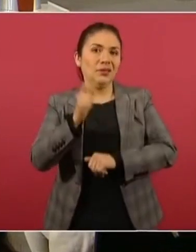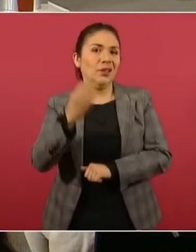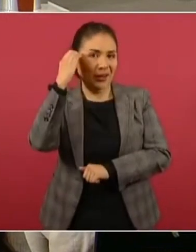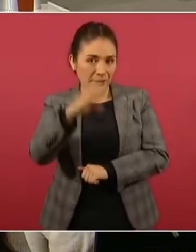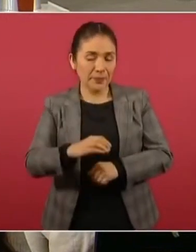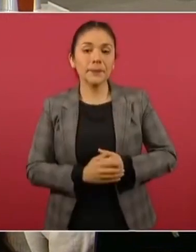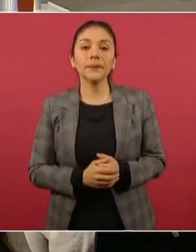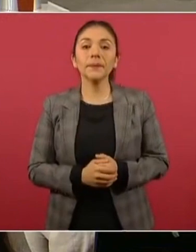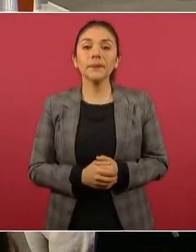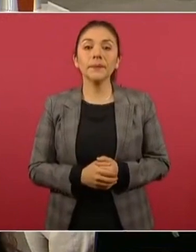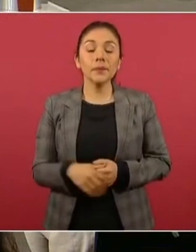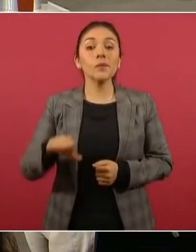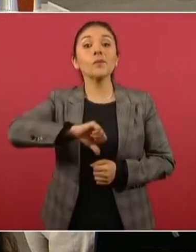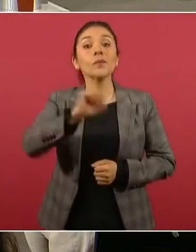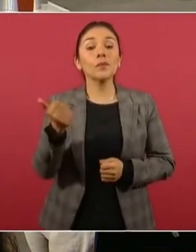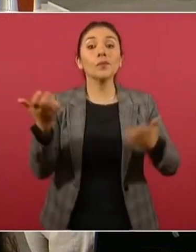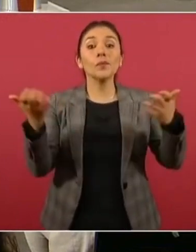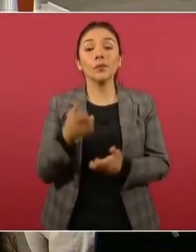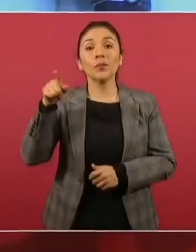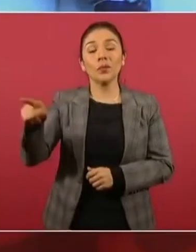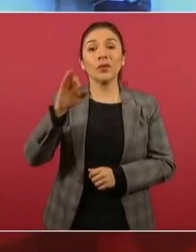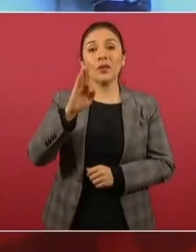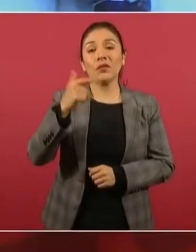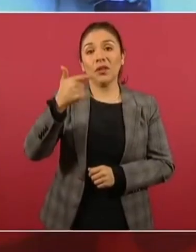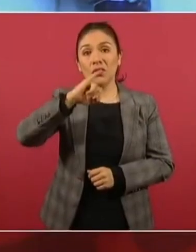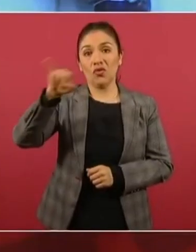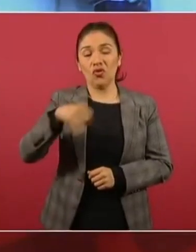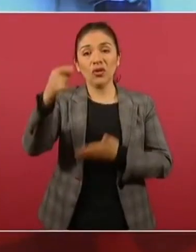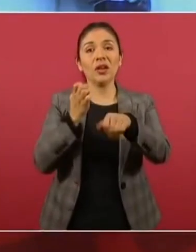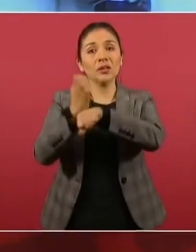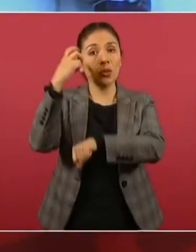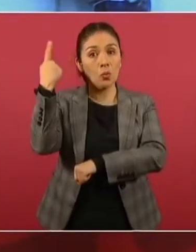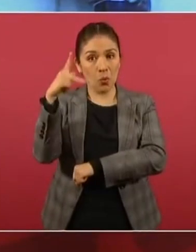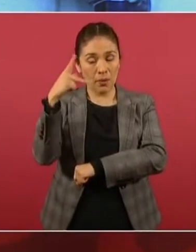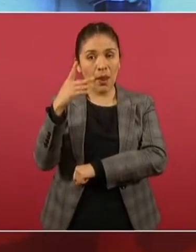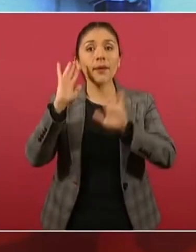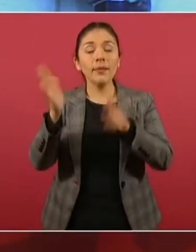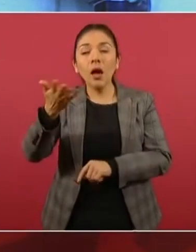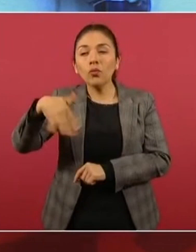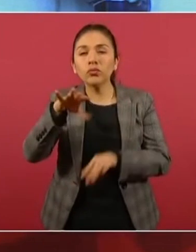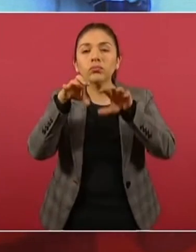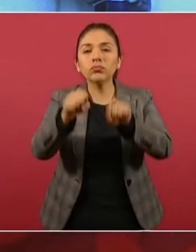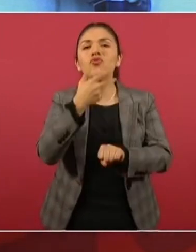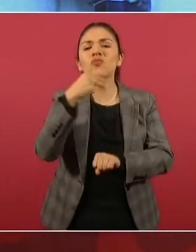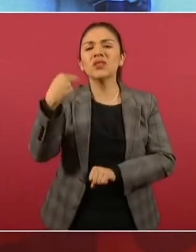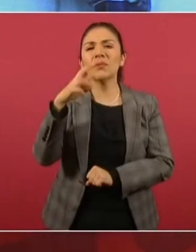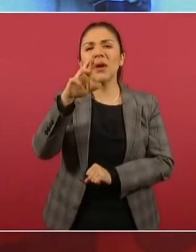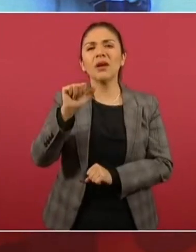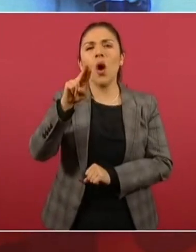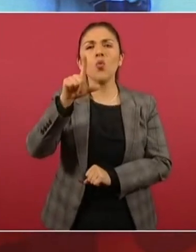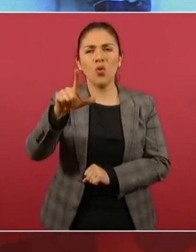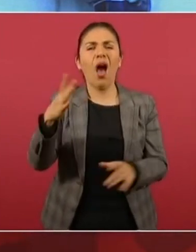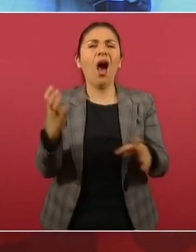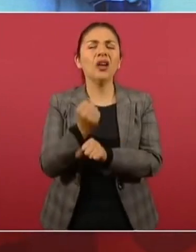También informar en una acción de la Fiscalía General de Justicia de Puebla, localizaron a Raúl N., alias El